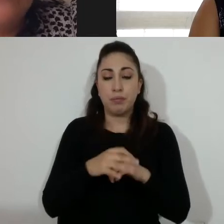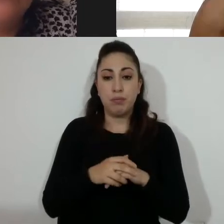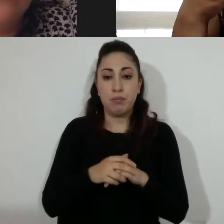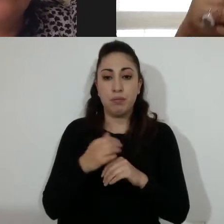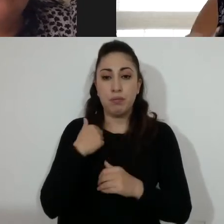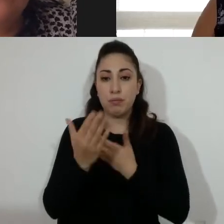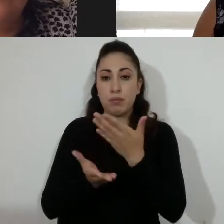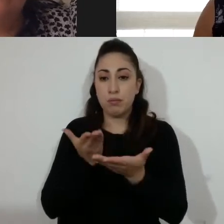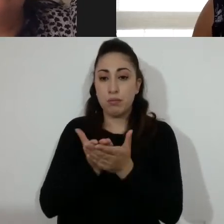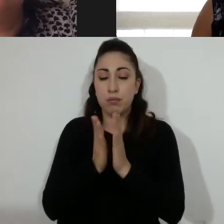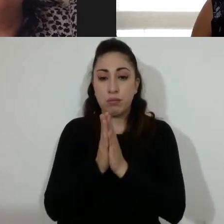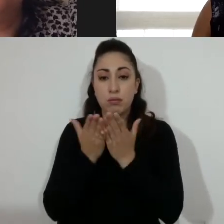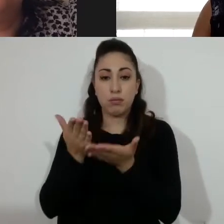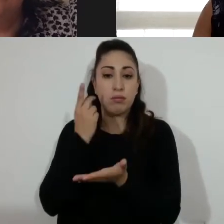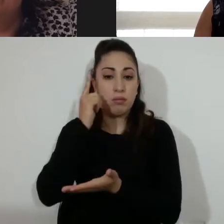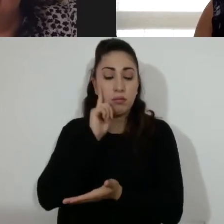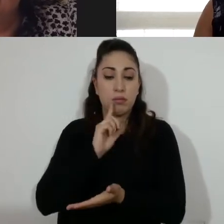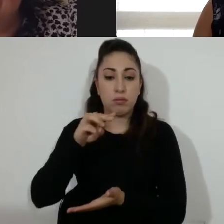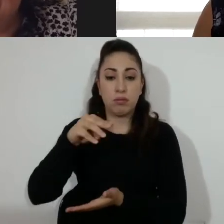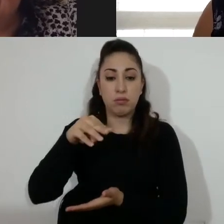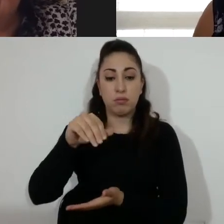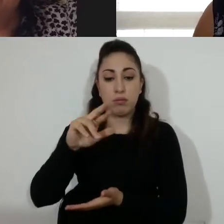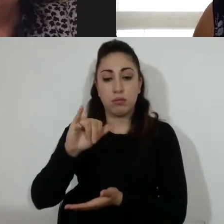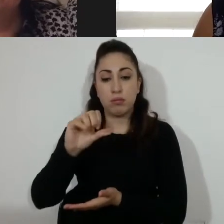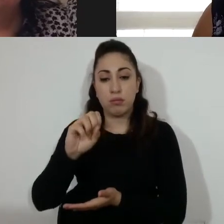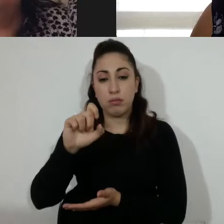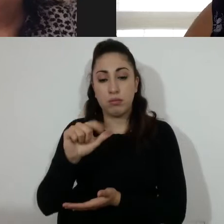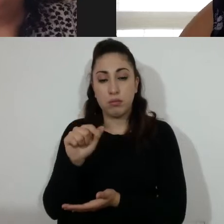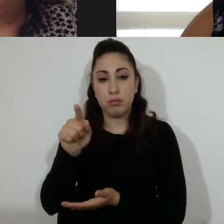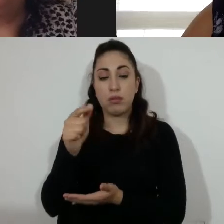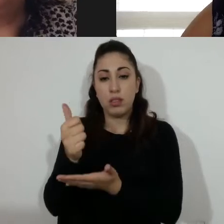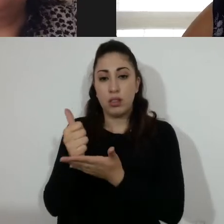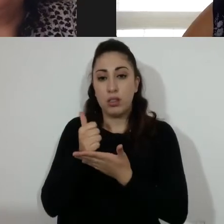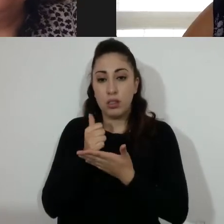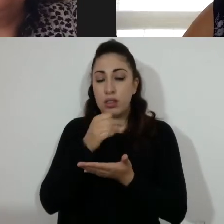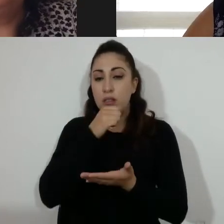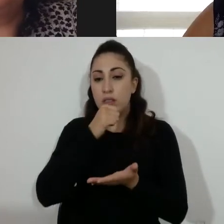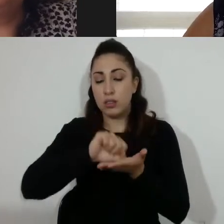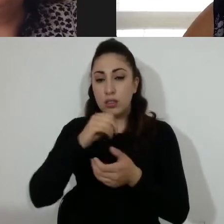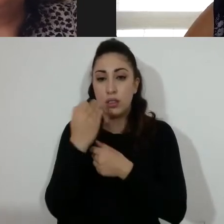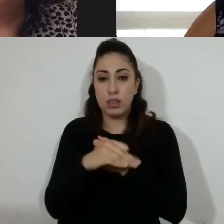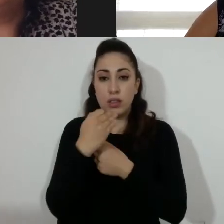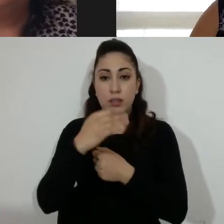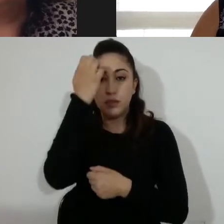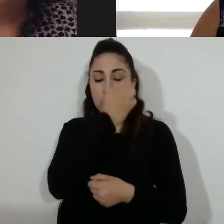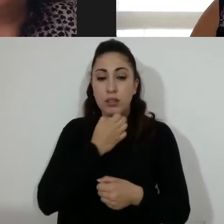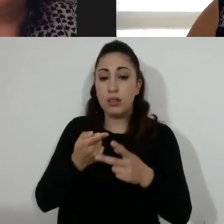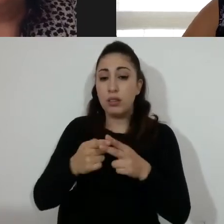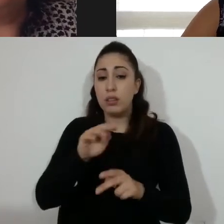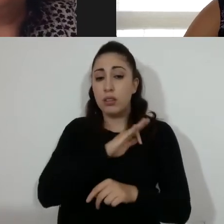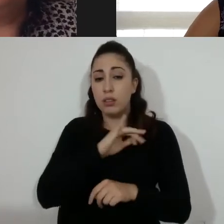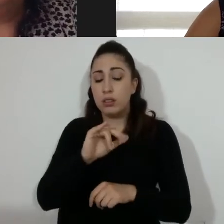diputada Marisela Zúñiga que pudiera auxiliarnos con la secretaría para revisar si existe el quórum